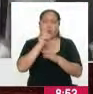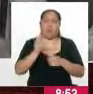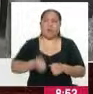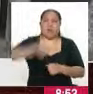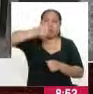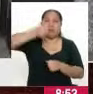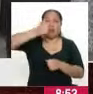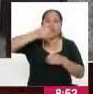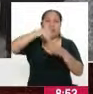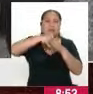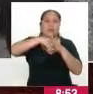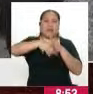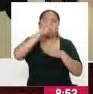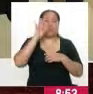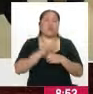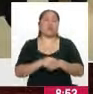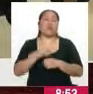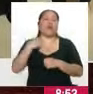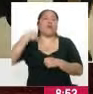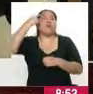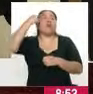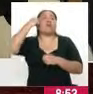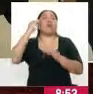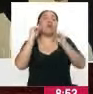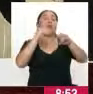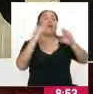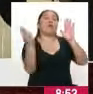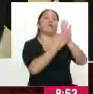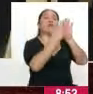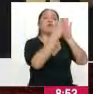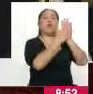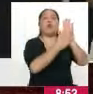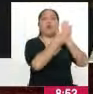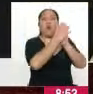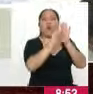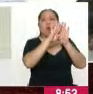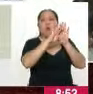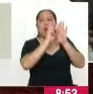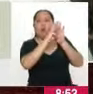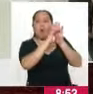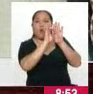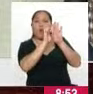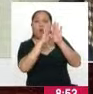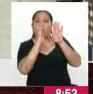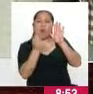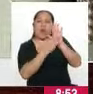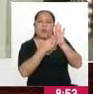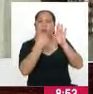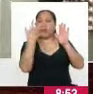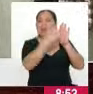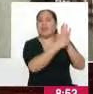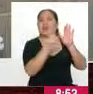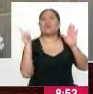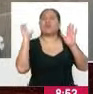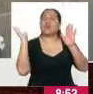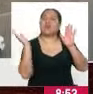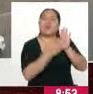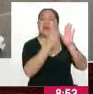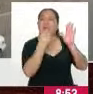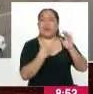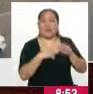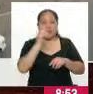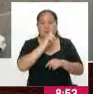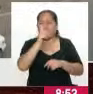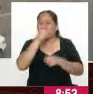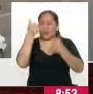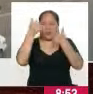electorales. Se cree muchas veces de que colgando una página web, una hoja de vida ya es suficiente, ¿no? Y sabemos que eso no